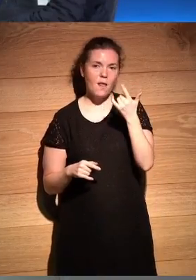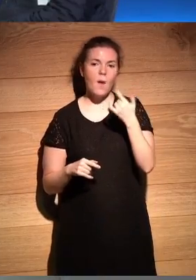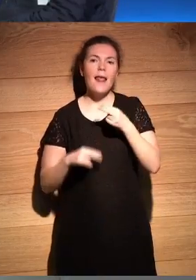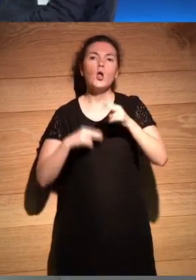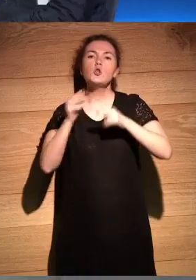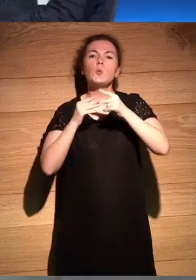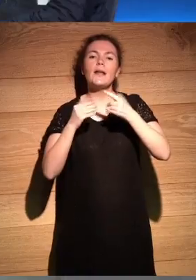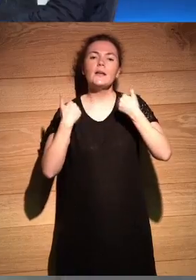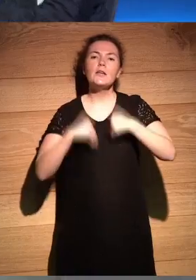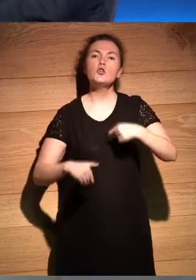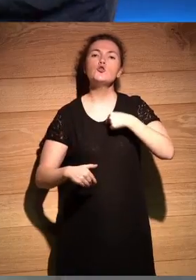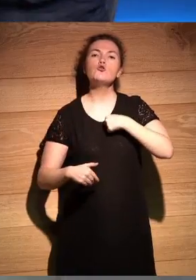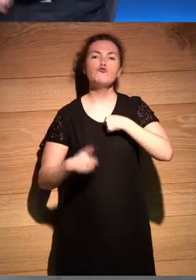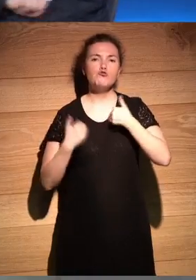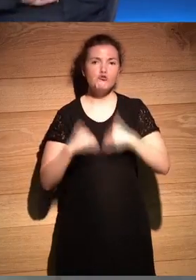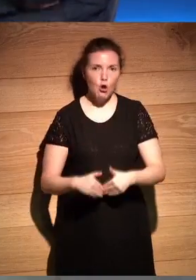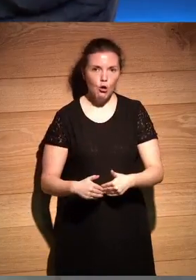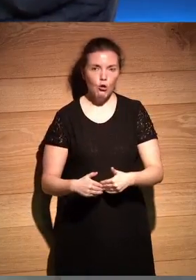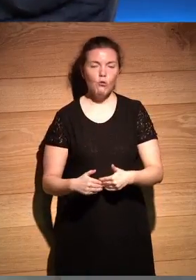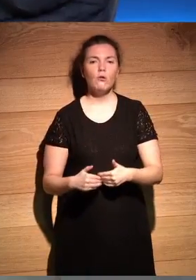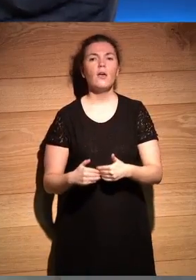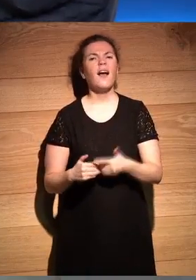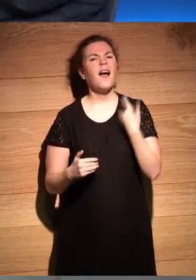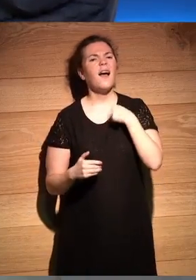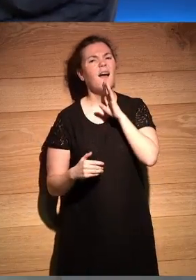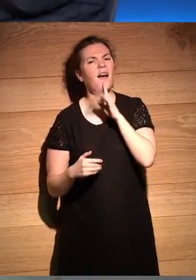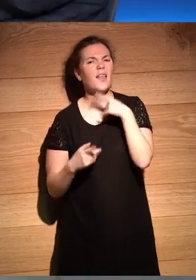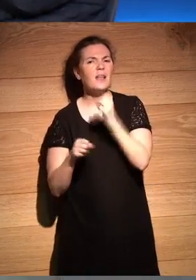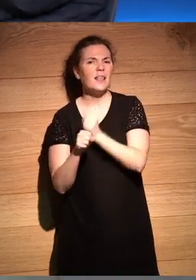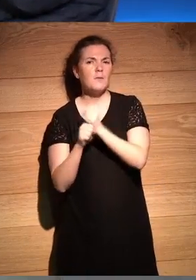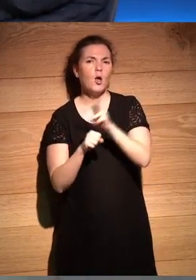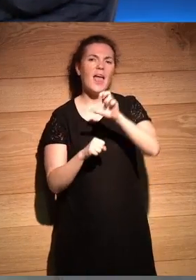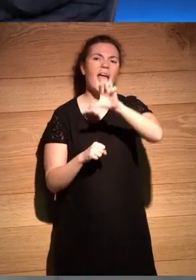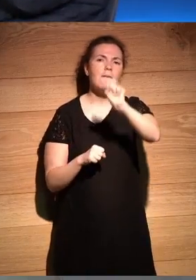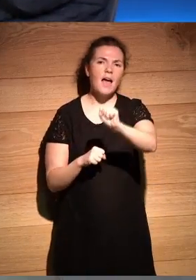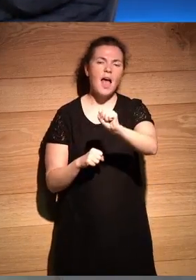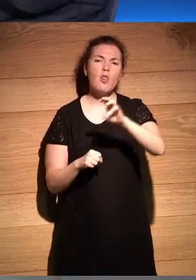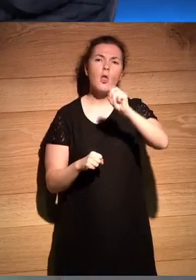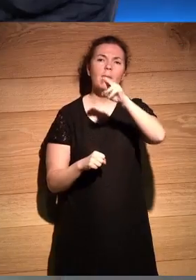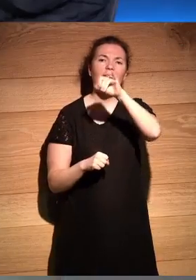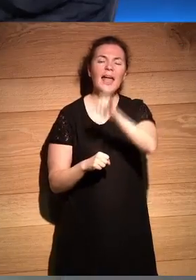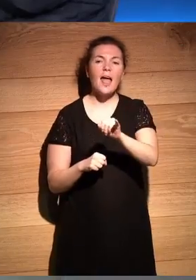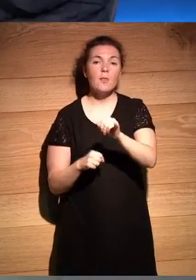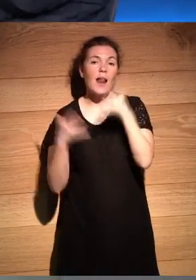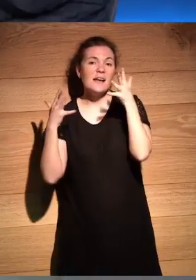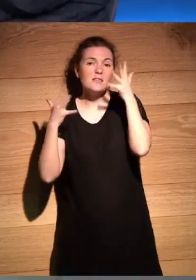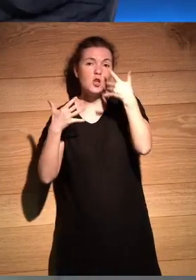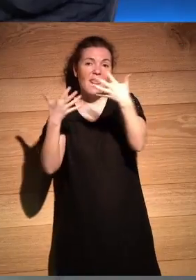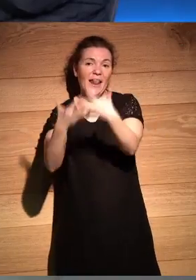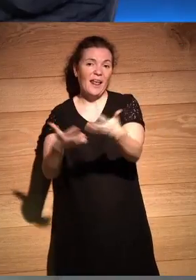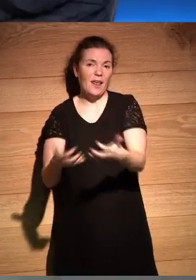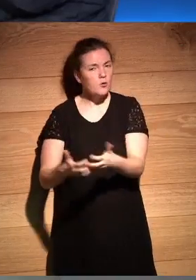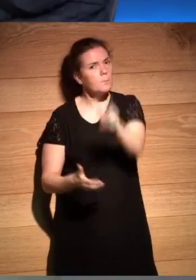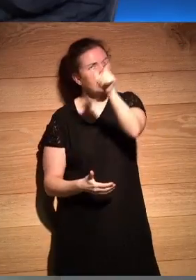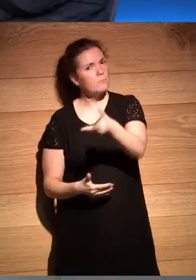te llevó un esfuerzo muy grande ahí antes citábamos el trabajo de Eva Domínguez la asesora del guión que fue una